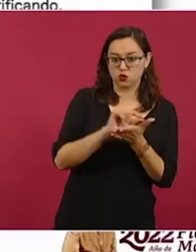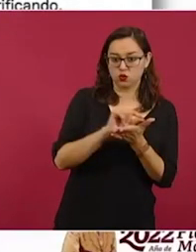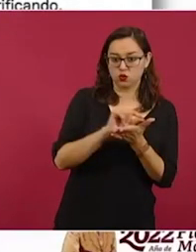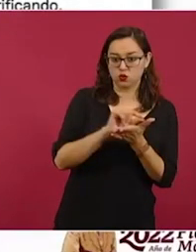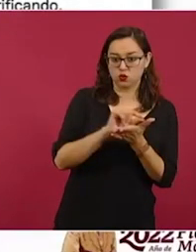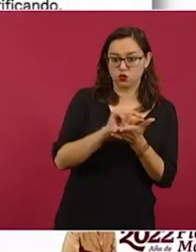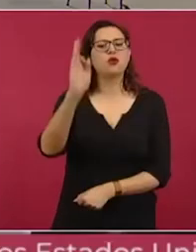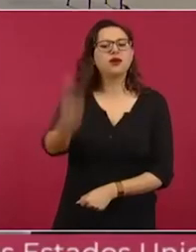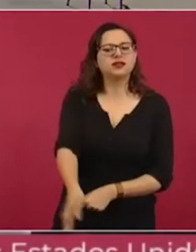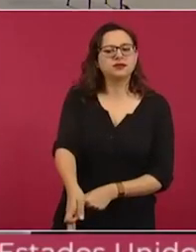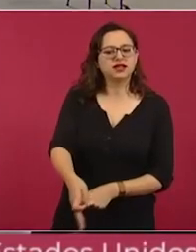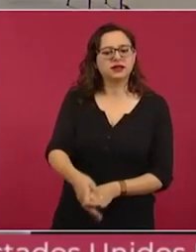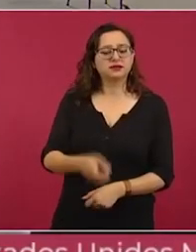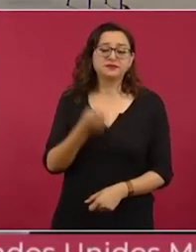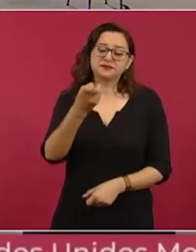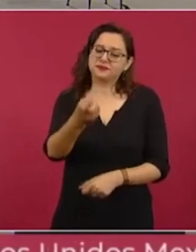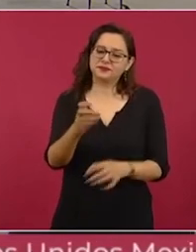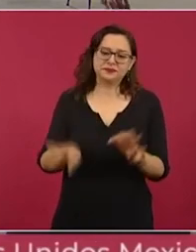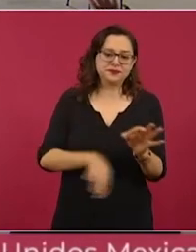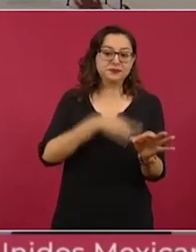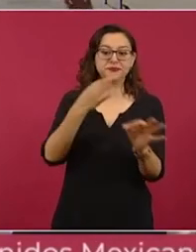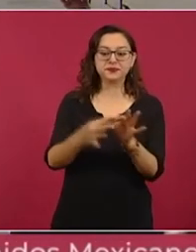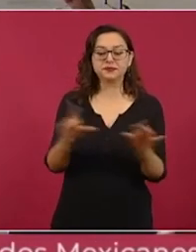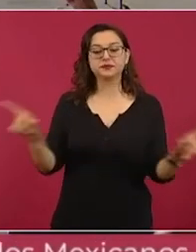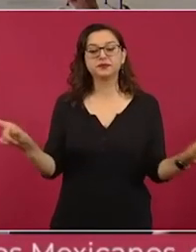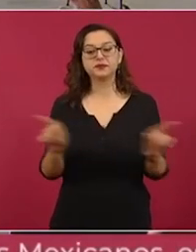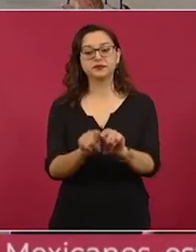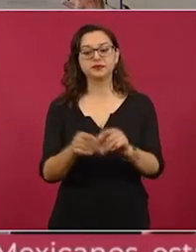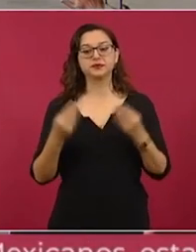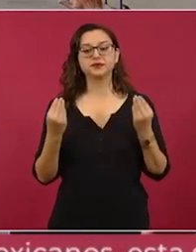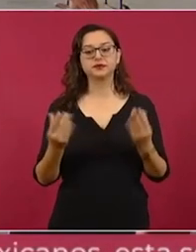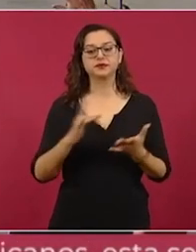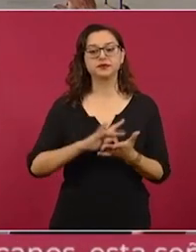aquí abajo es cuanto presidente muchas gracias